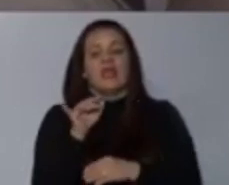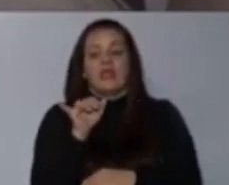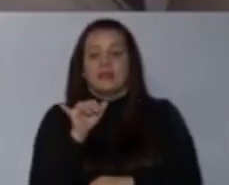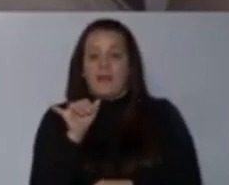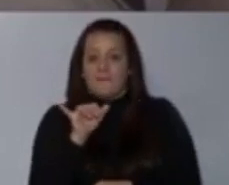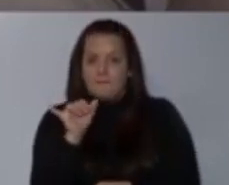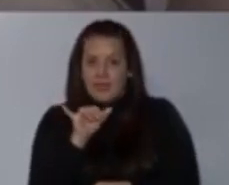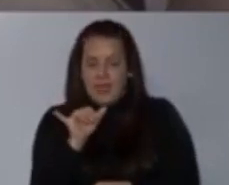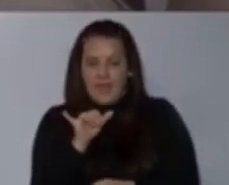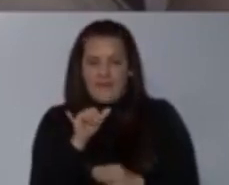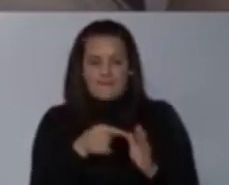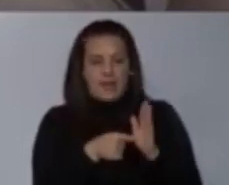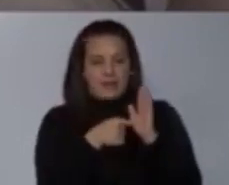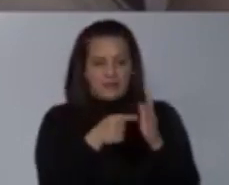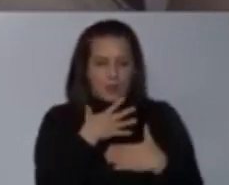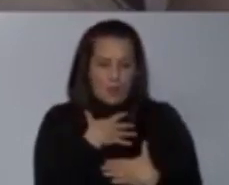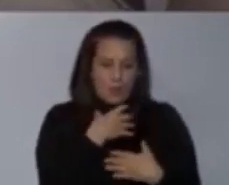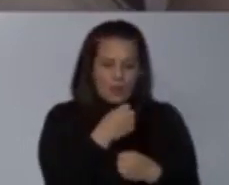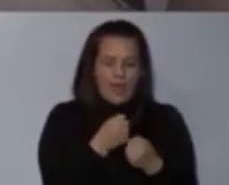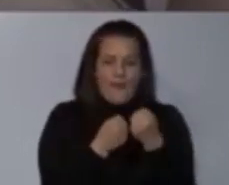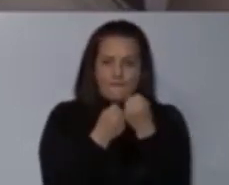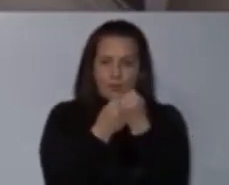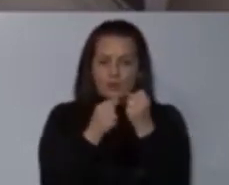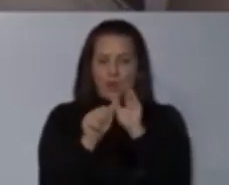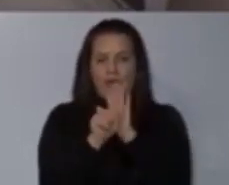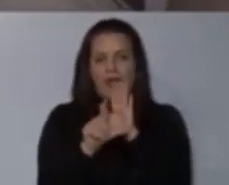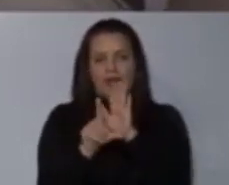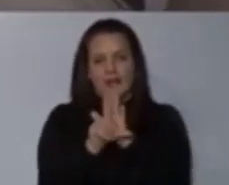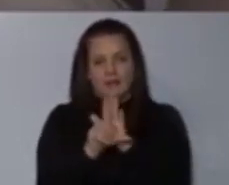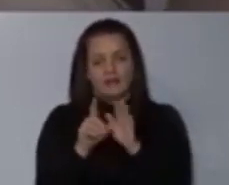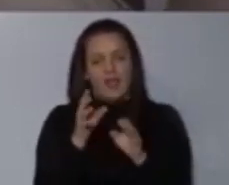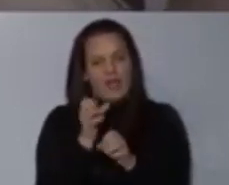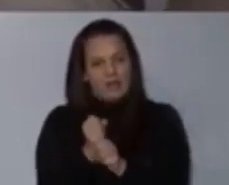de confianza y de apoyo que le hace esta Asamblea Legislativa. Muchas gracias, presidente.